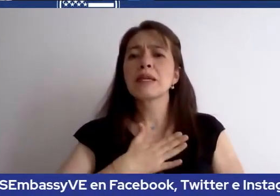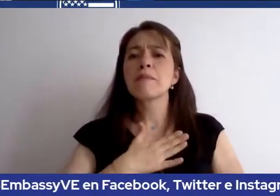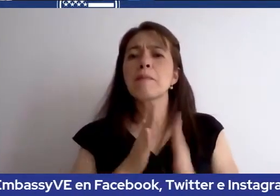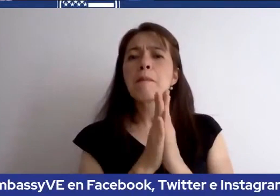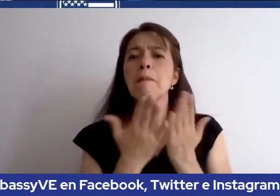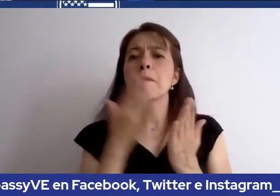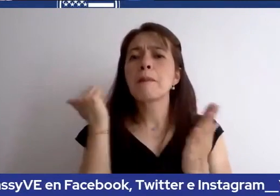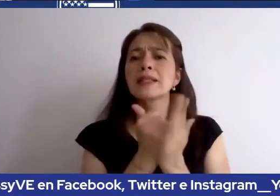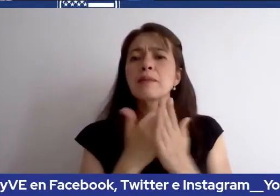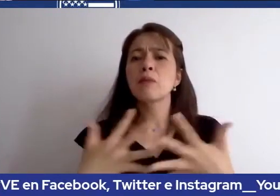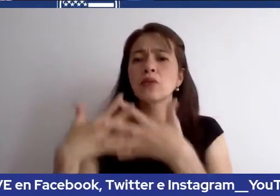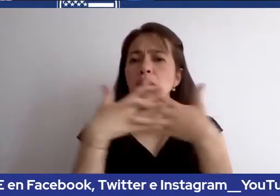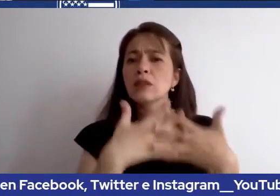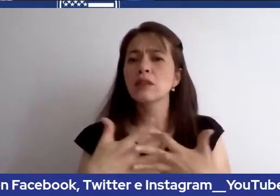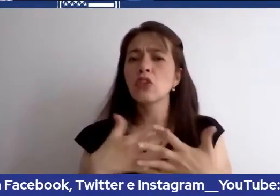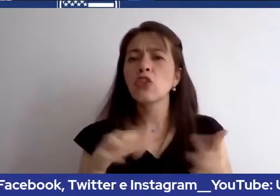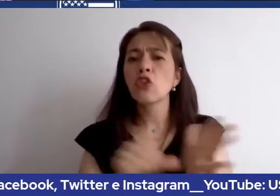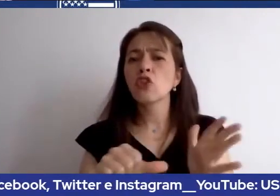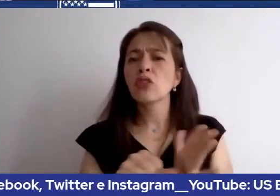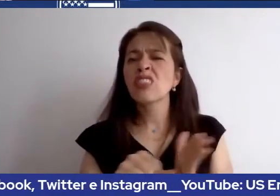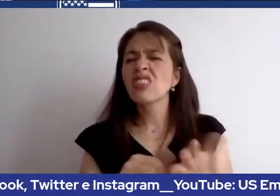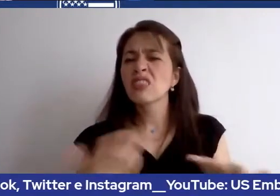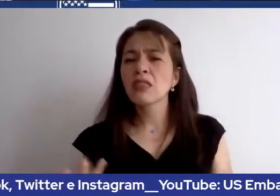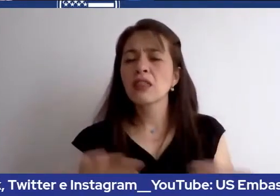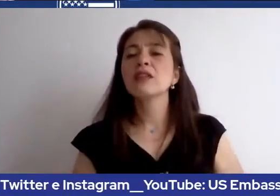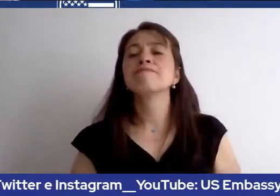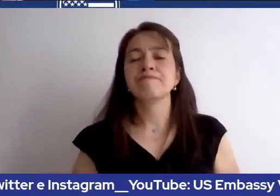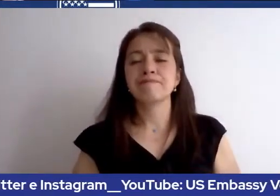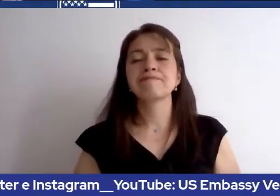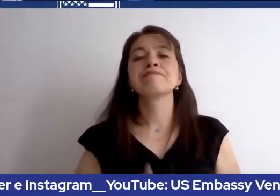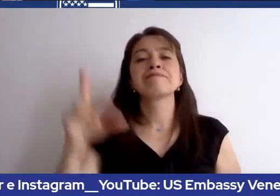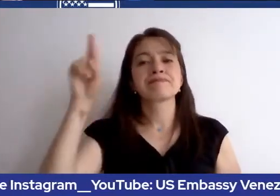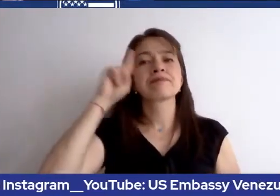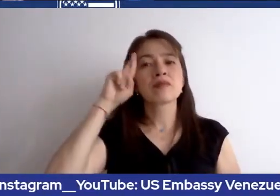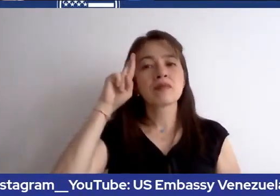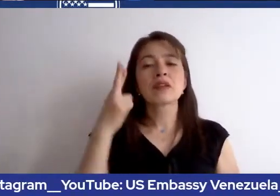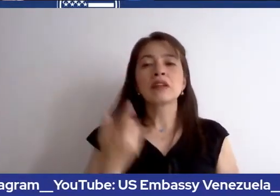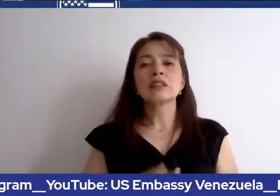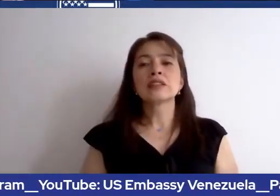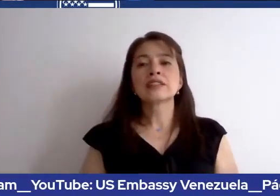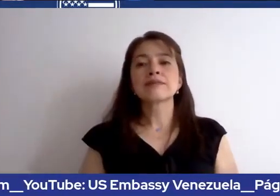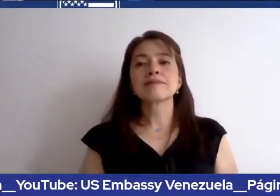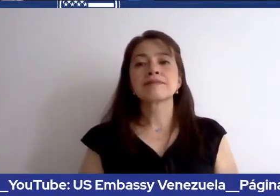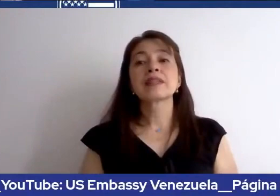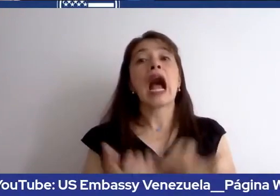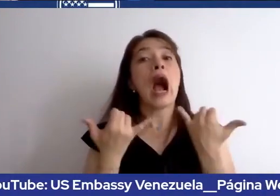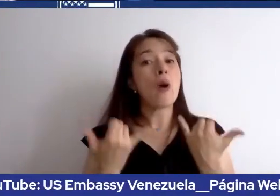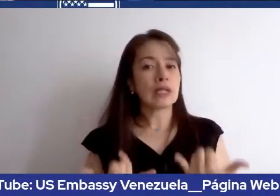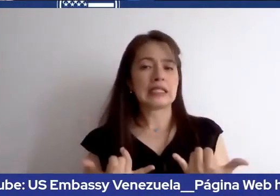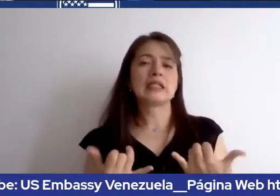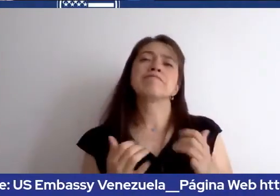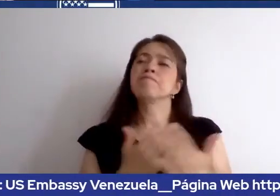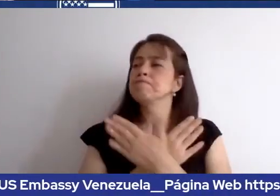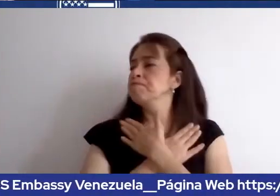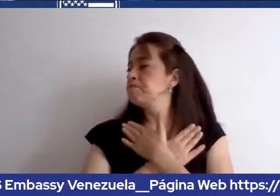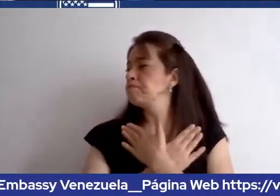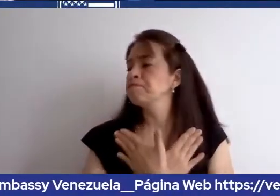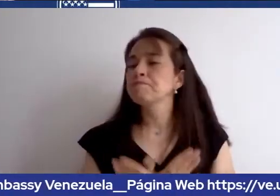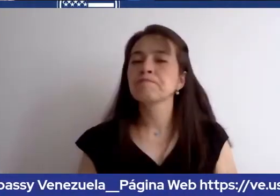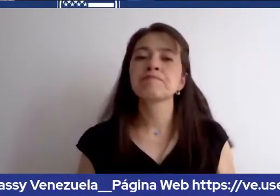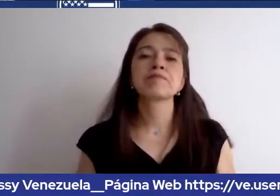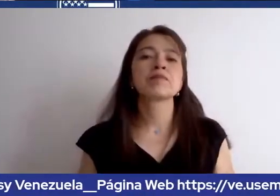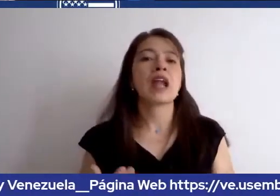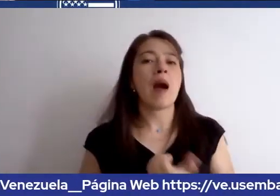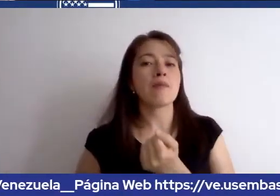otra vez estamos abiertos para para servir a los ciudadanos